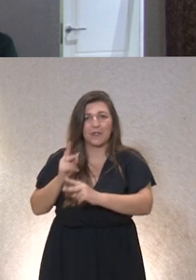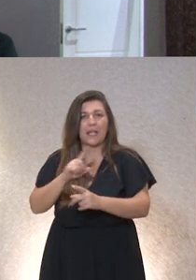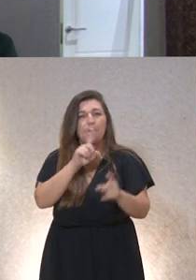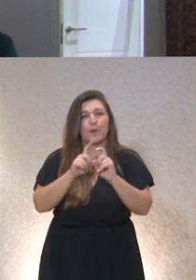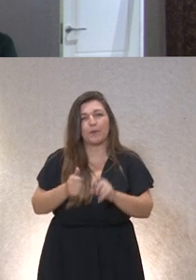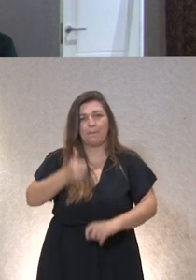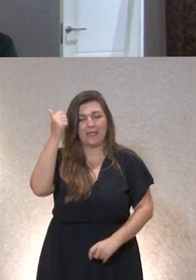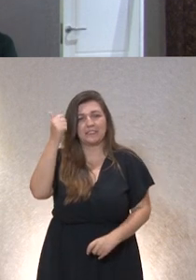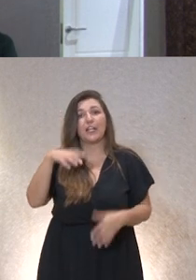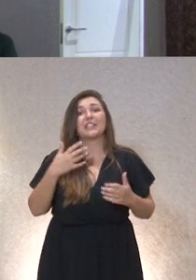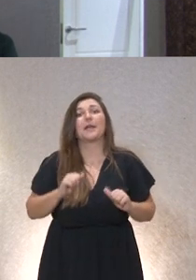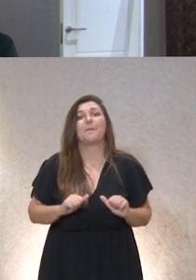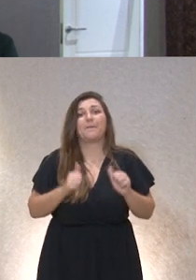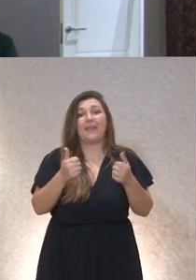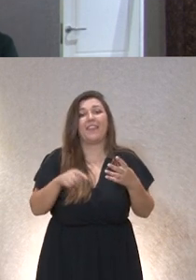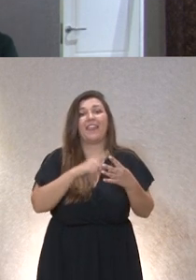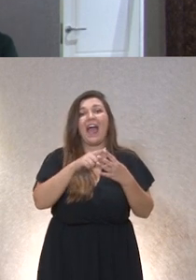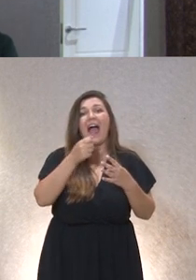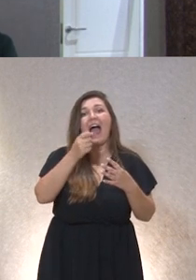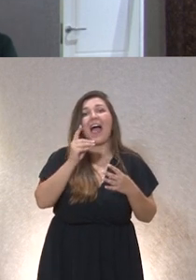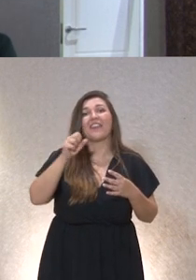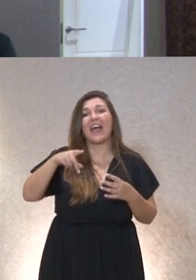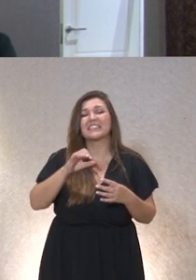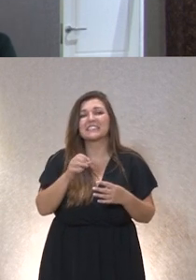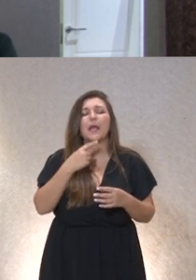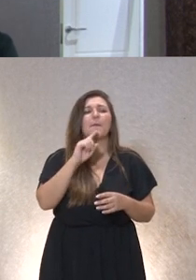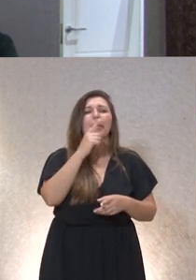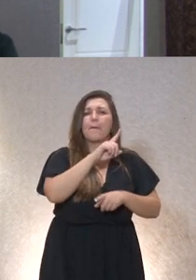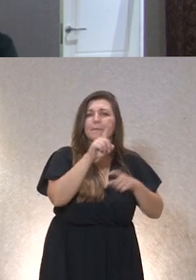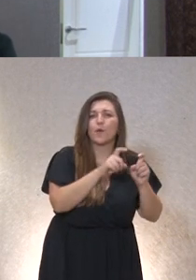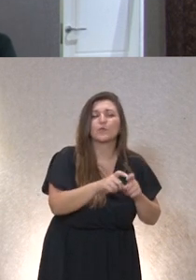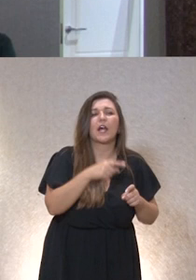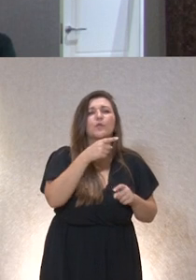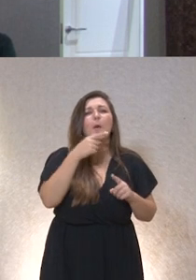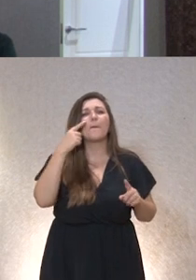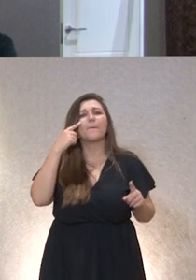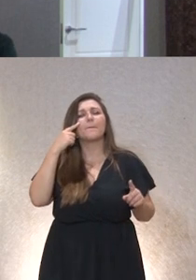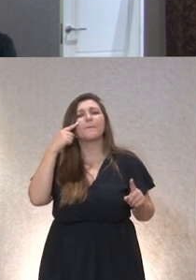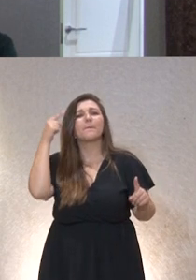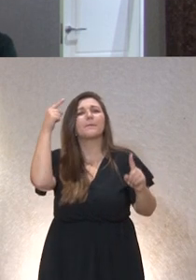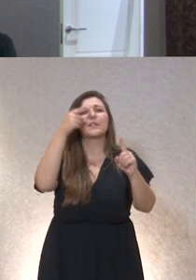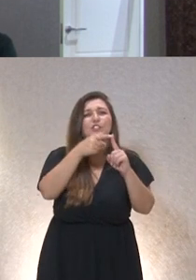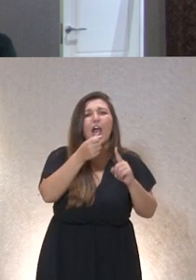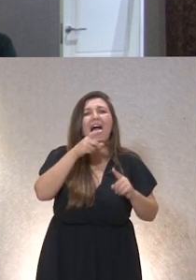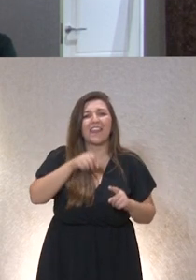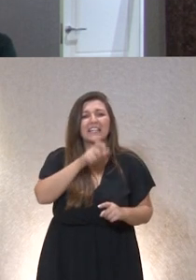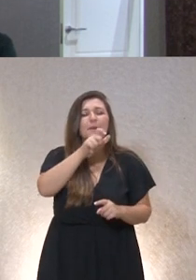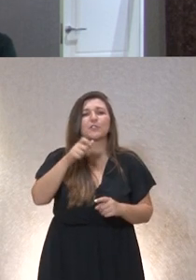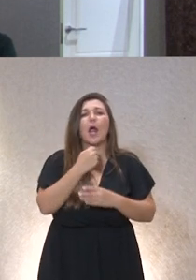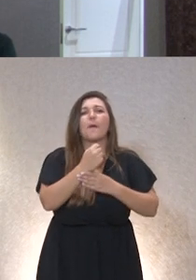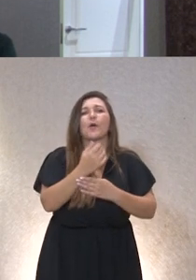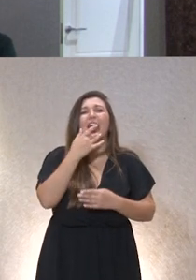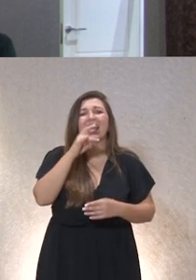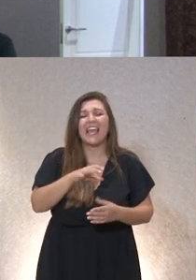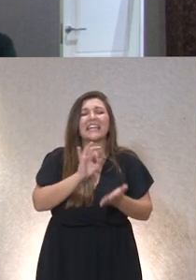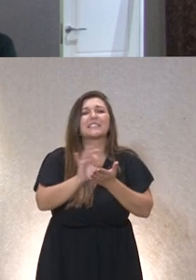empezaríamos con Adansi y la primera pregunta sería si nos puedes contar cuál es la misión de Adansi a qué personas apoya y qué servicios